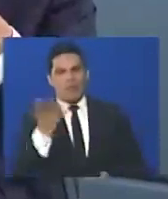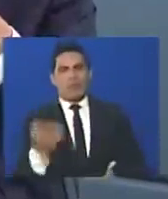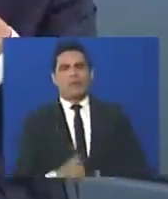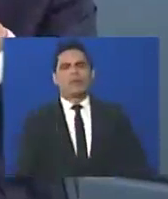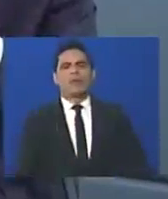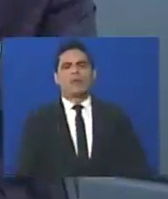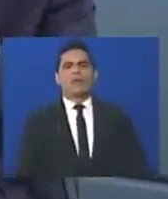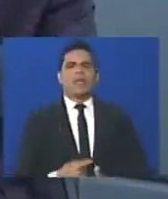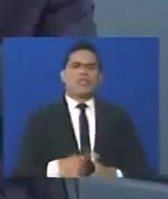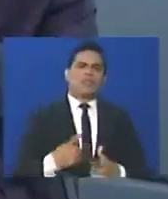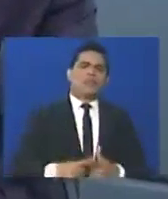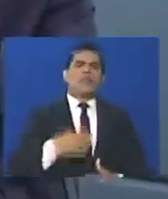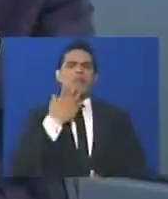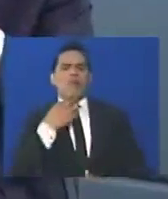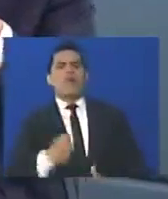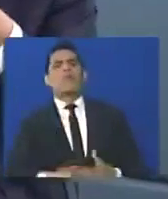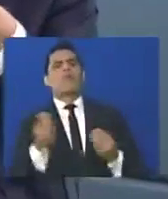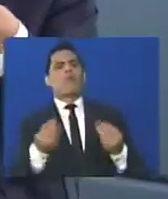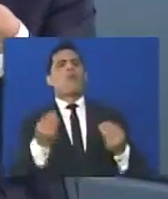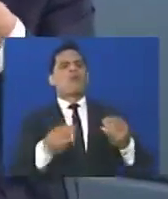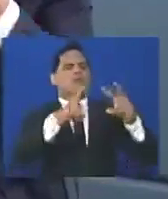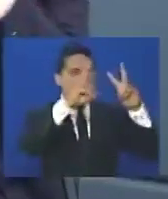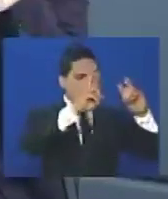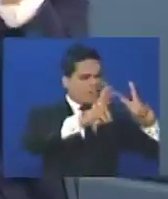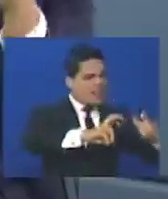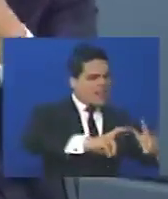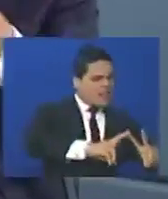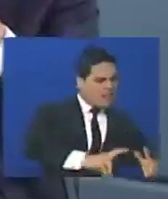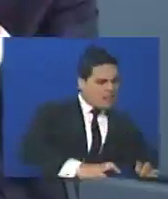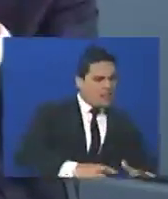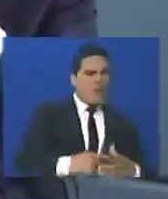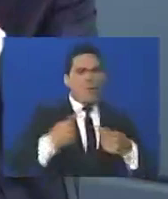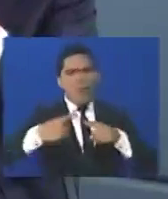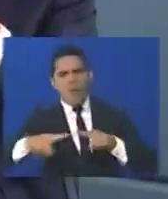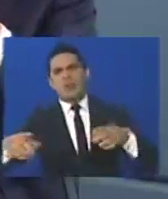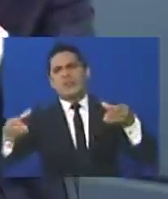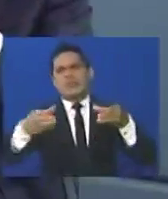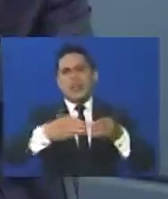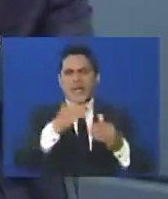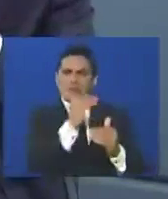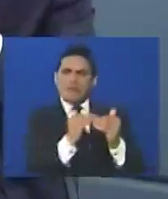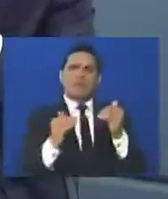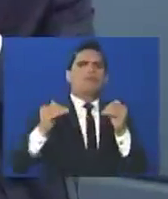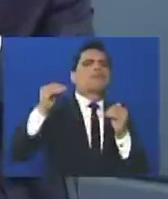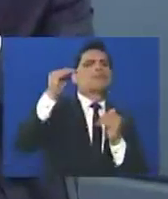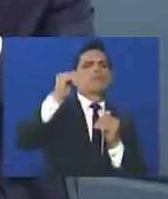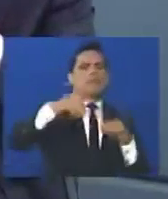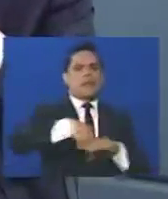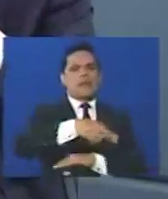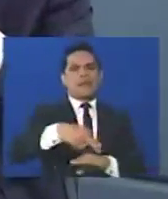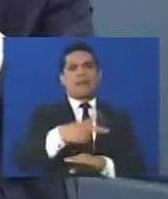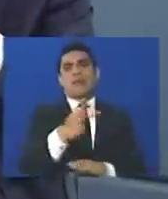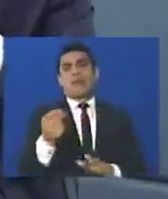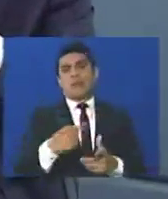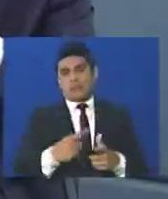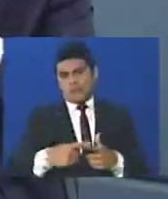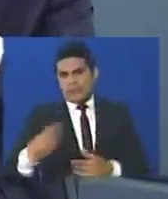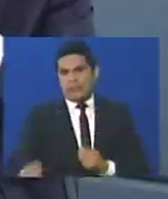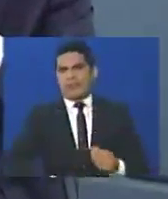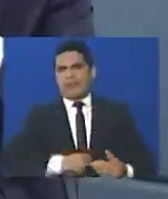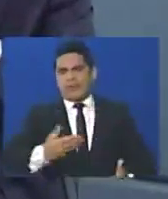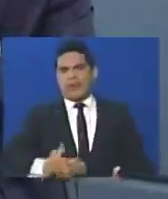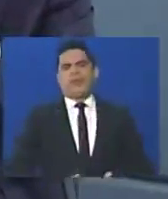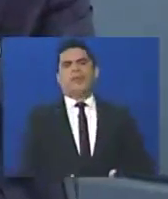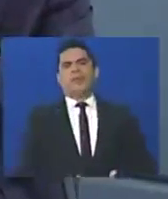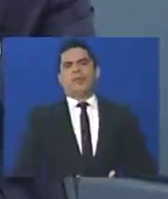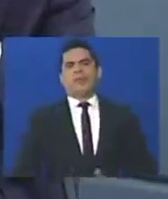quincuagésima investigación, que eso necesita ir a una instancia supra nacional. Bueno, si el